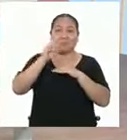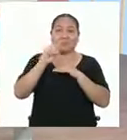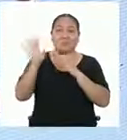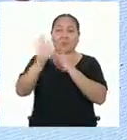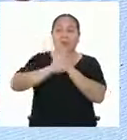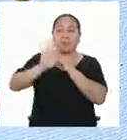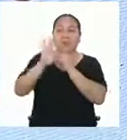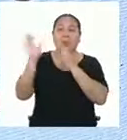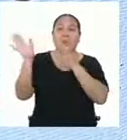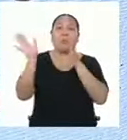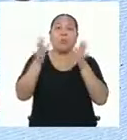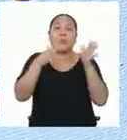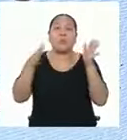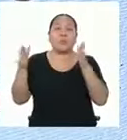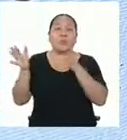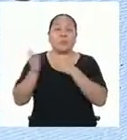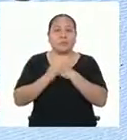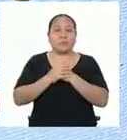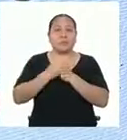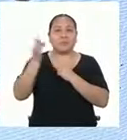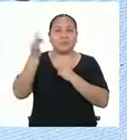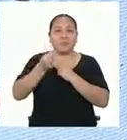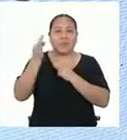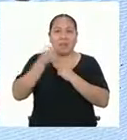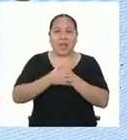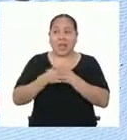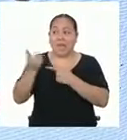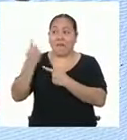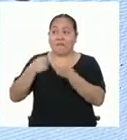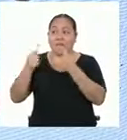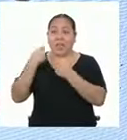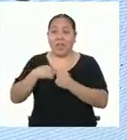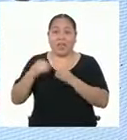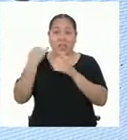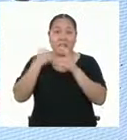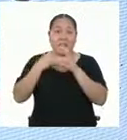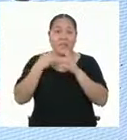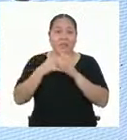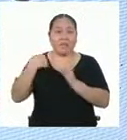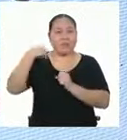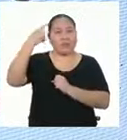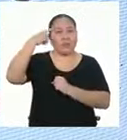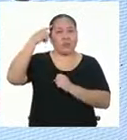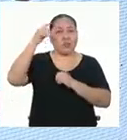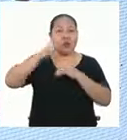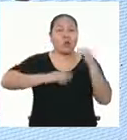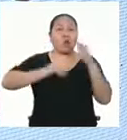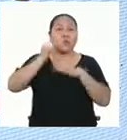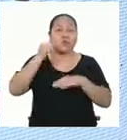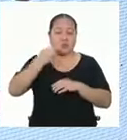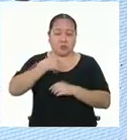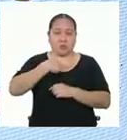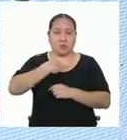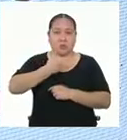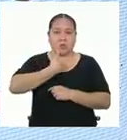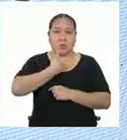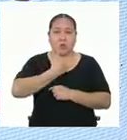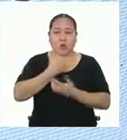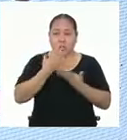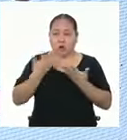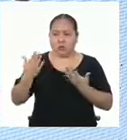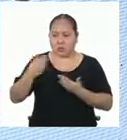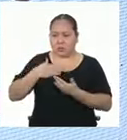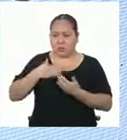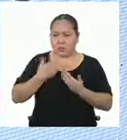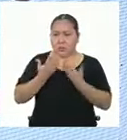del viento. Es verdad que venden muchas por internet, pero yo pienso que puedo construir una yo misma, con insumos que